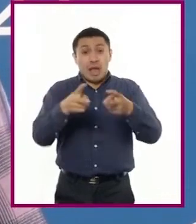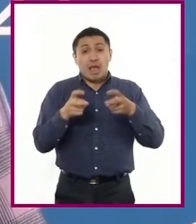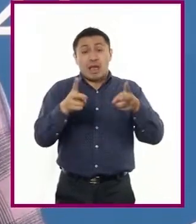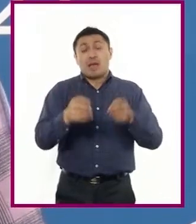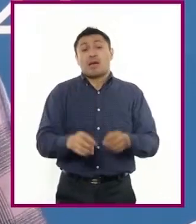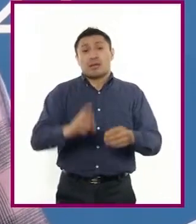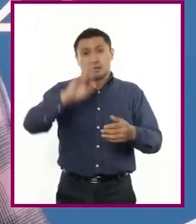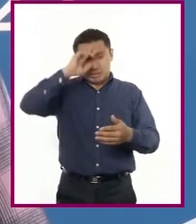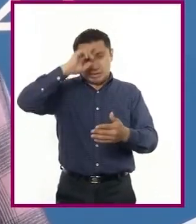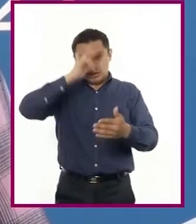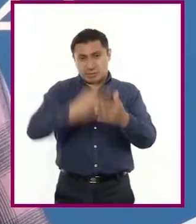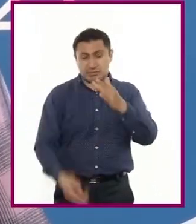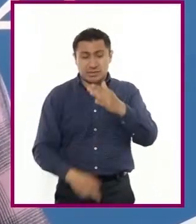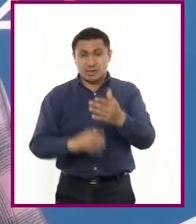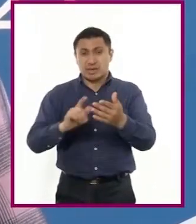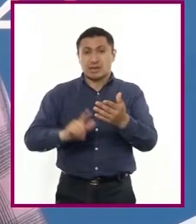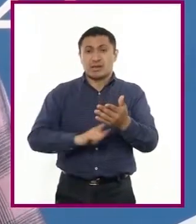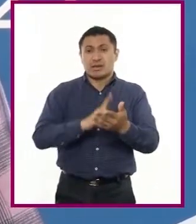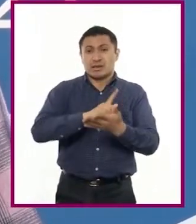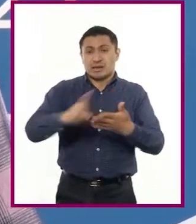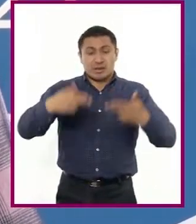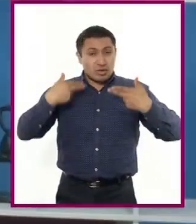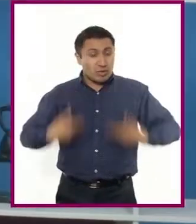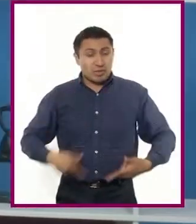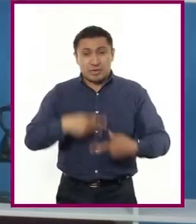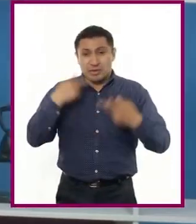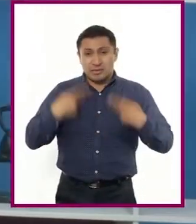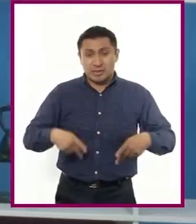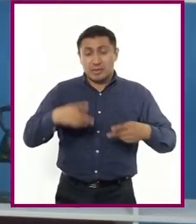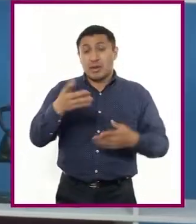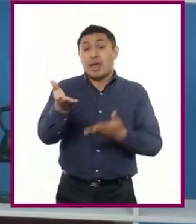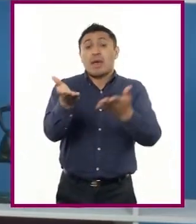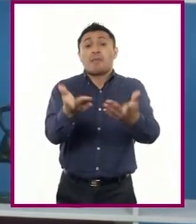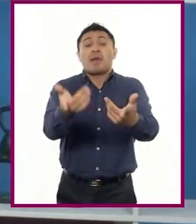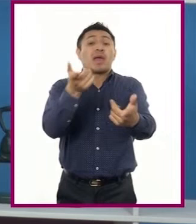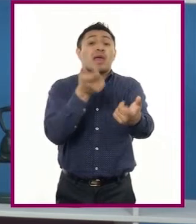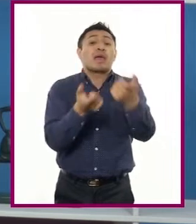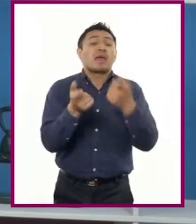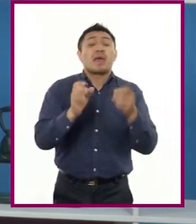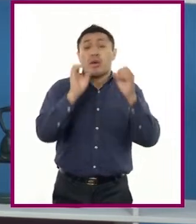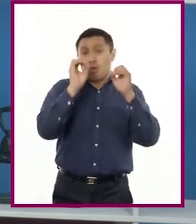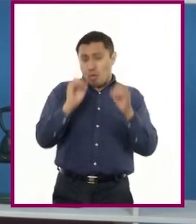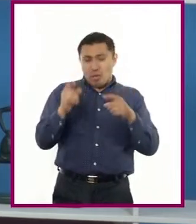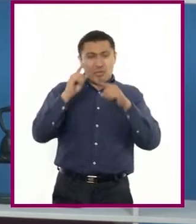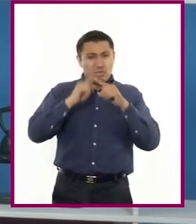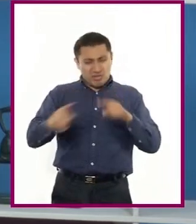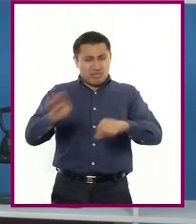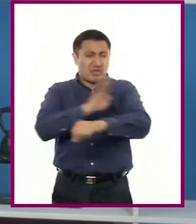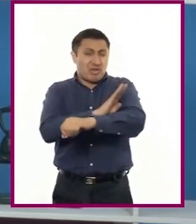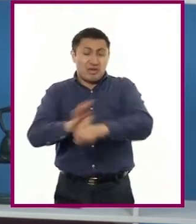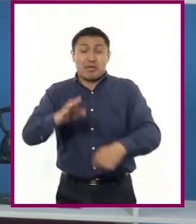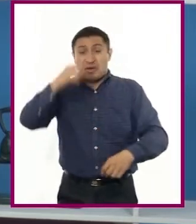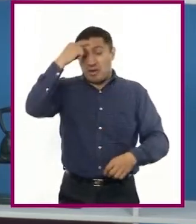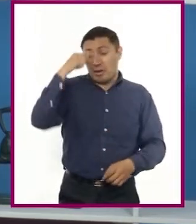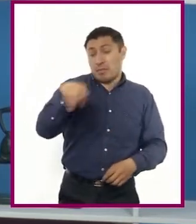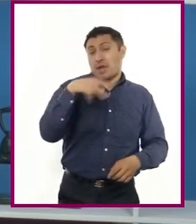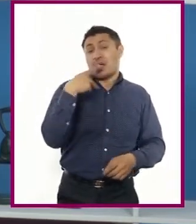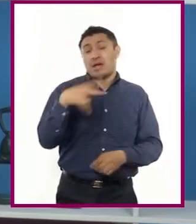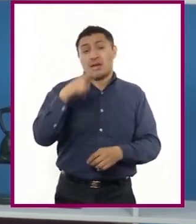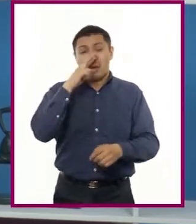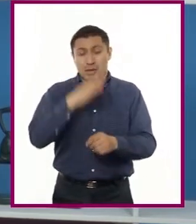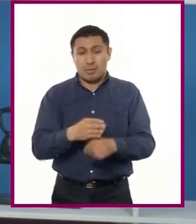los derechos humanos de las personas o pedir o recibir dinero u otros beneficios a cambio de cumplir con sus